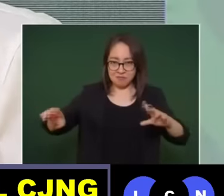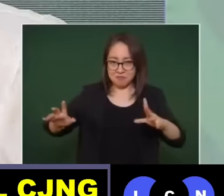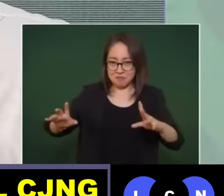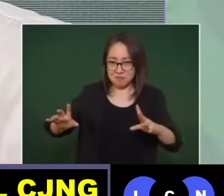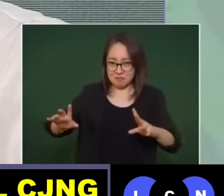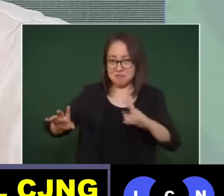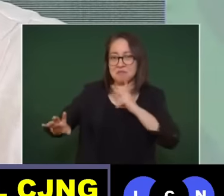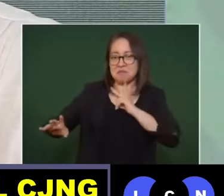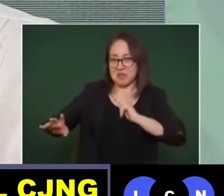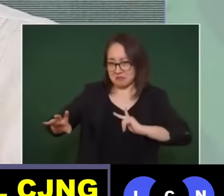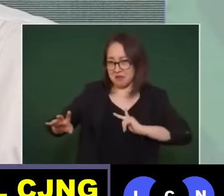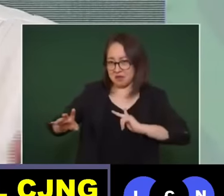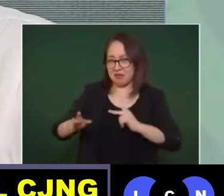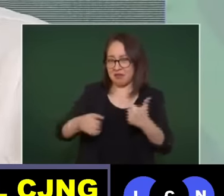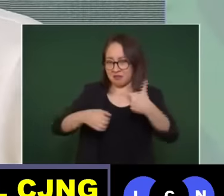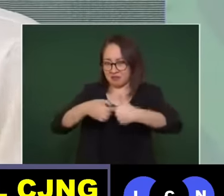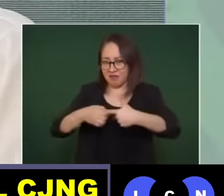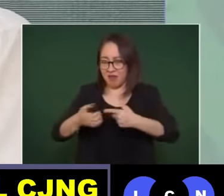los